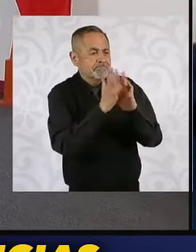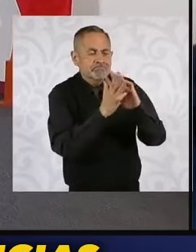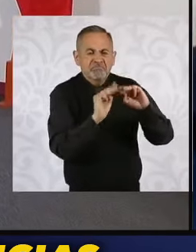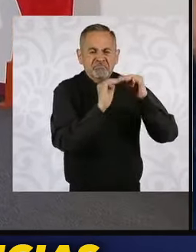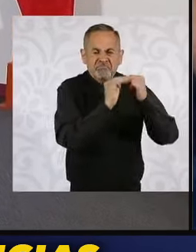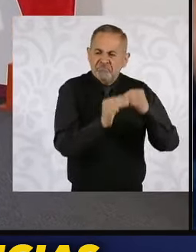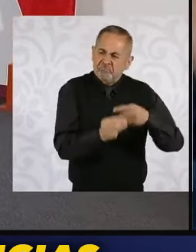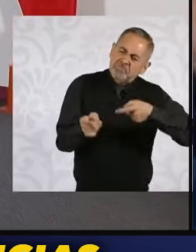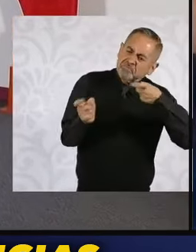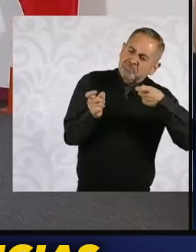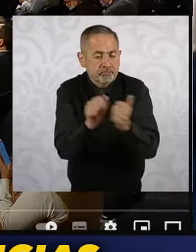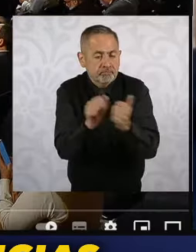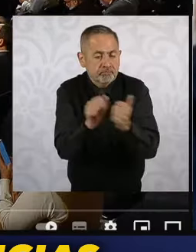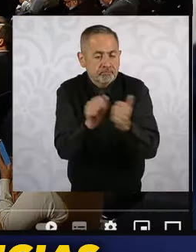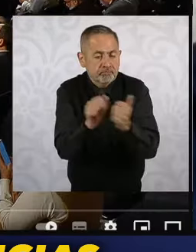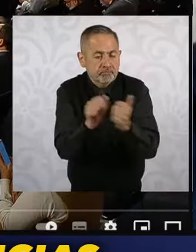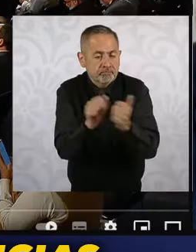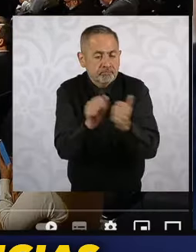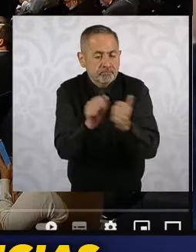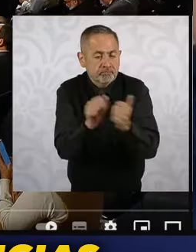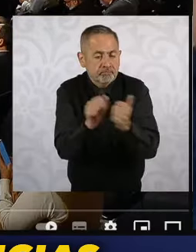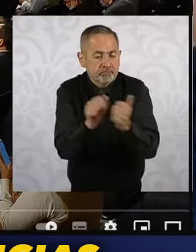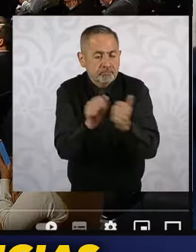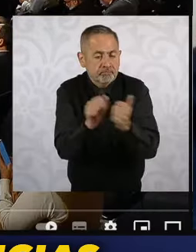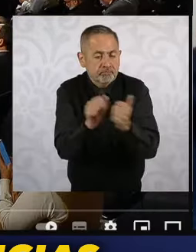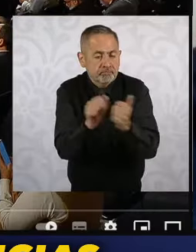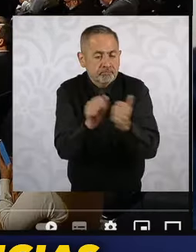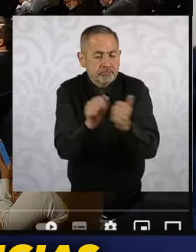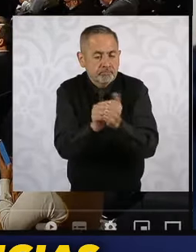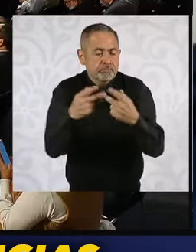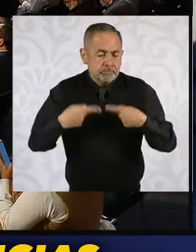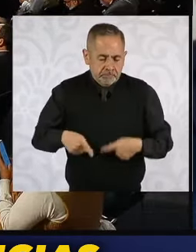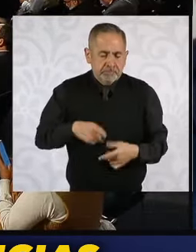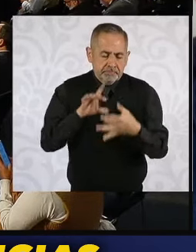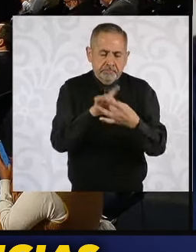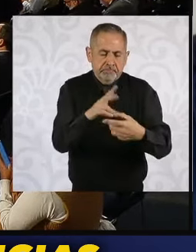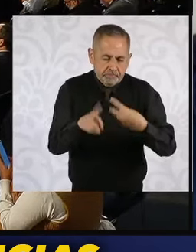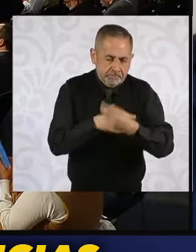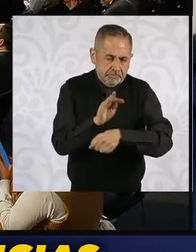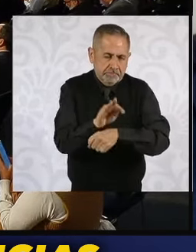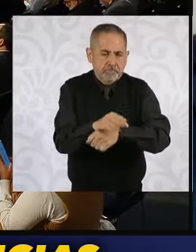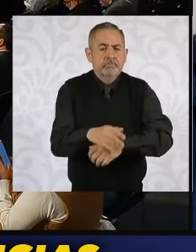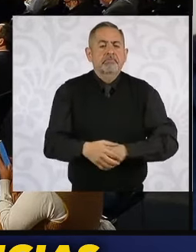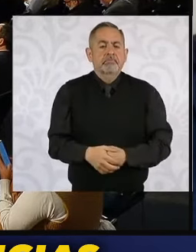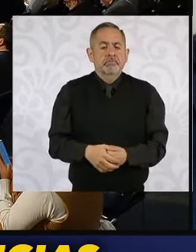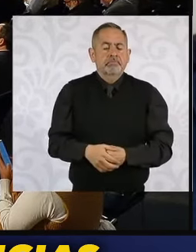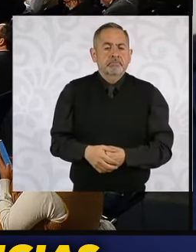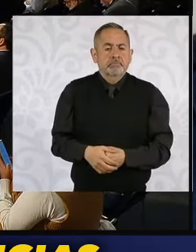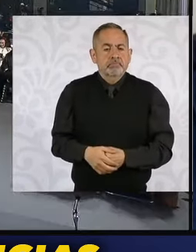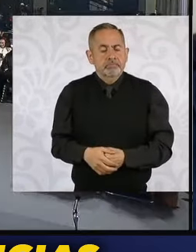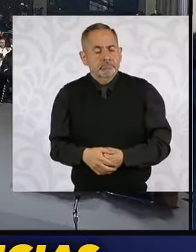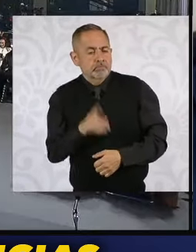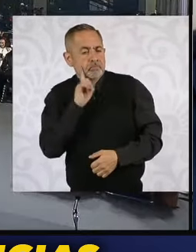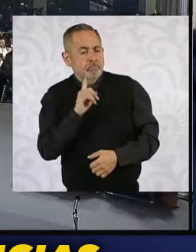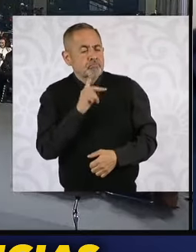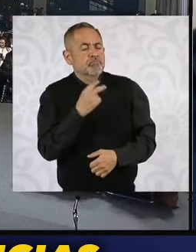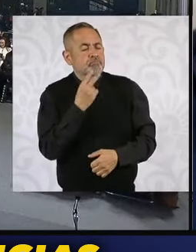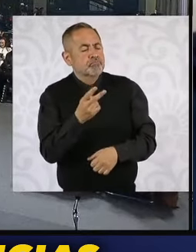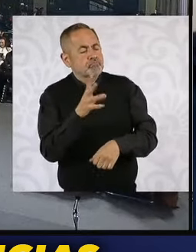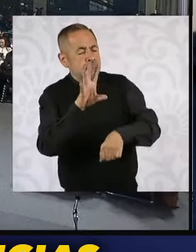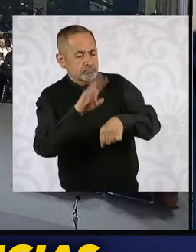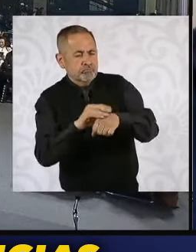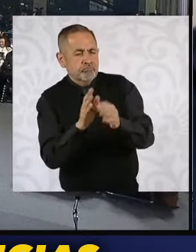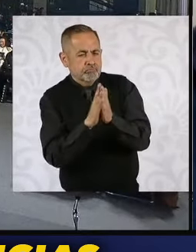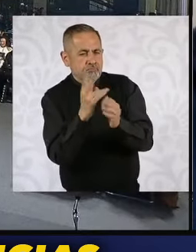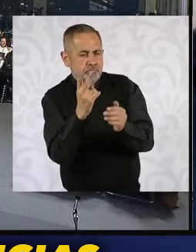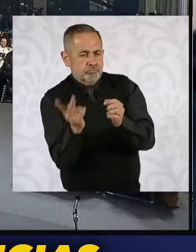de México, vamos rápidamente a la mañanera. Por favor, si me permite una segunda pregunta. Ayer